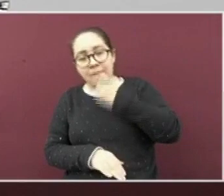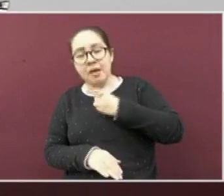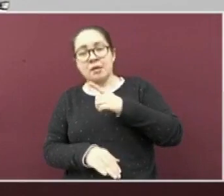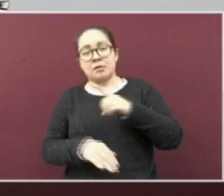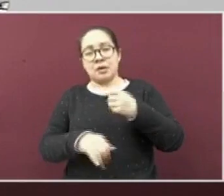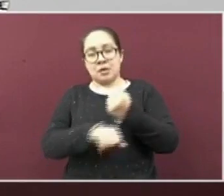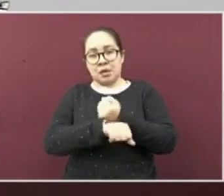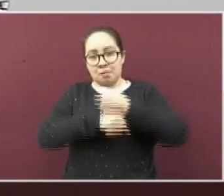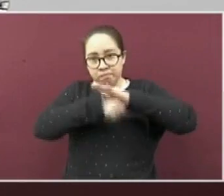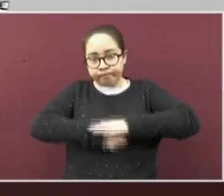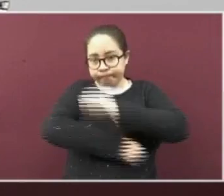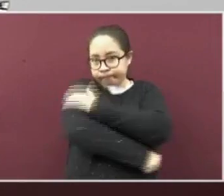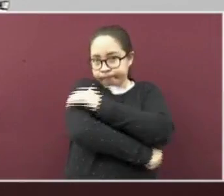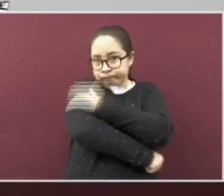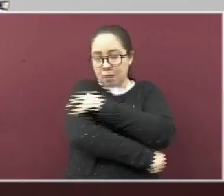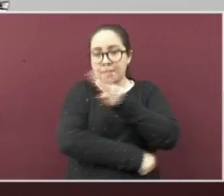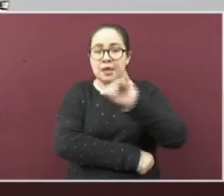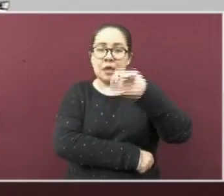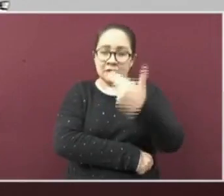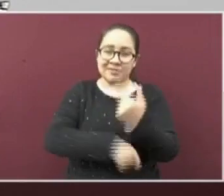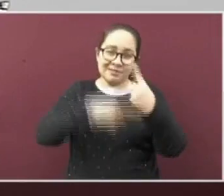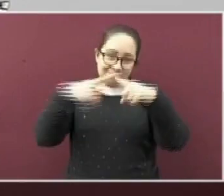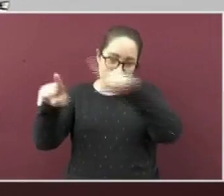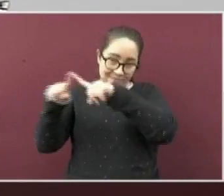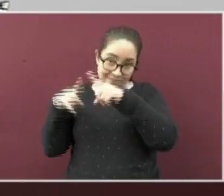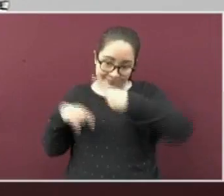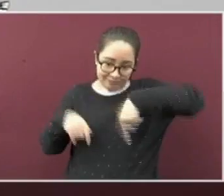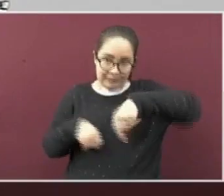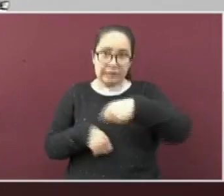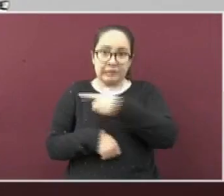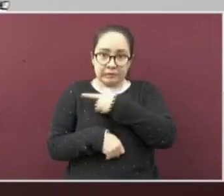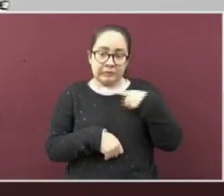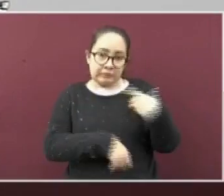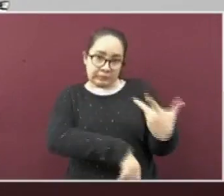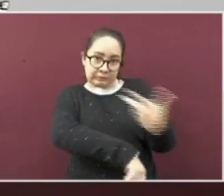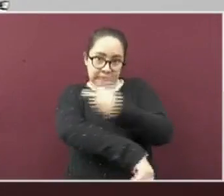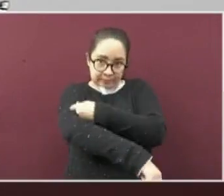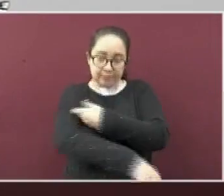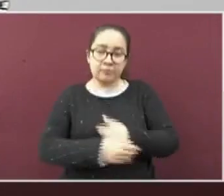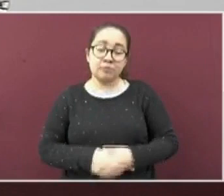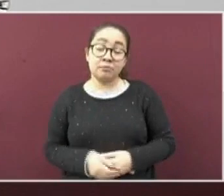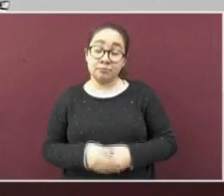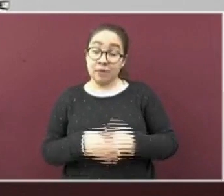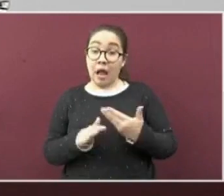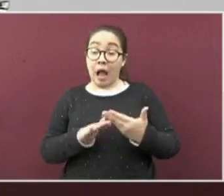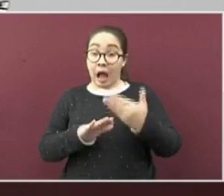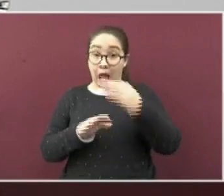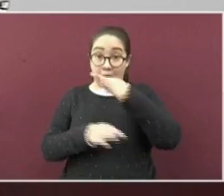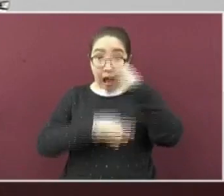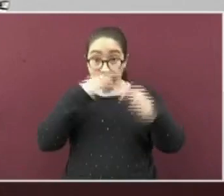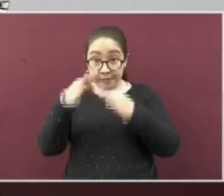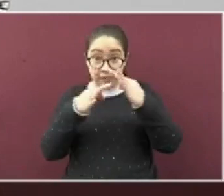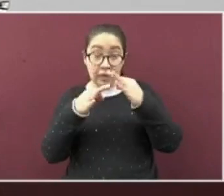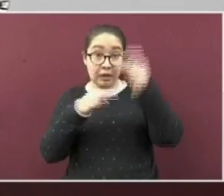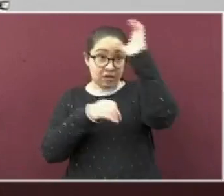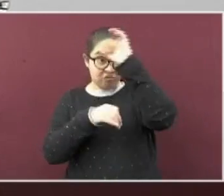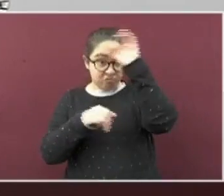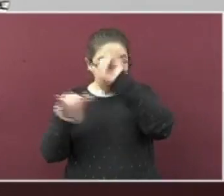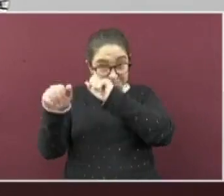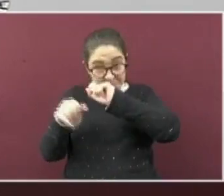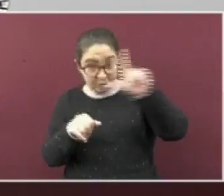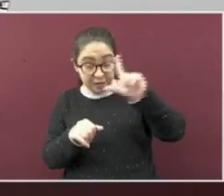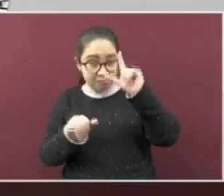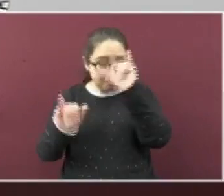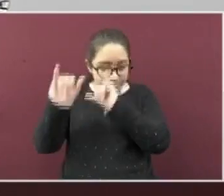Les comparto que los investigadores han mencionado en diversas ocasiones que la mejor vacuna es